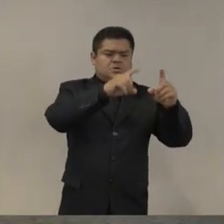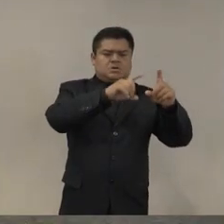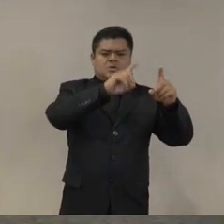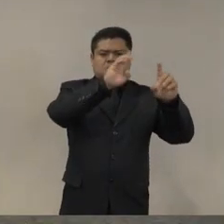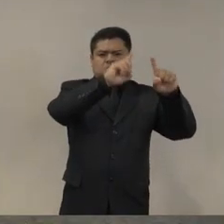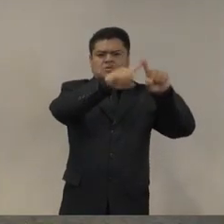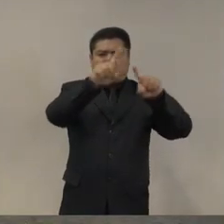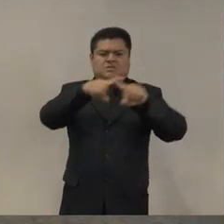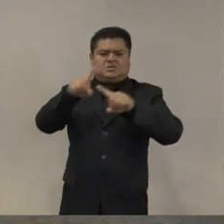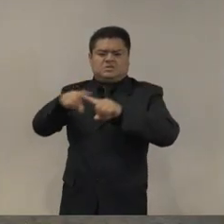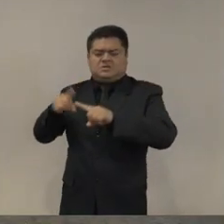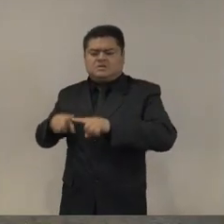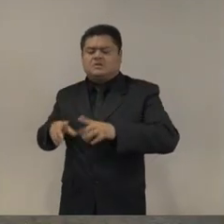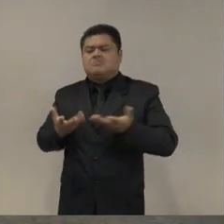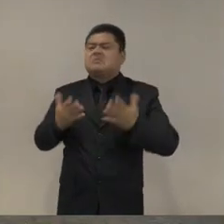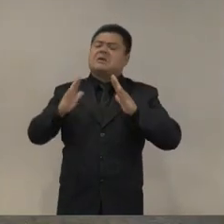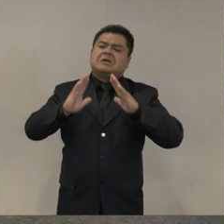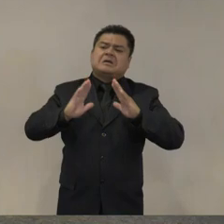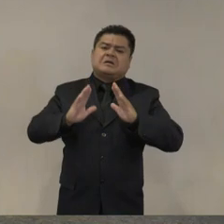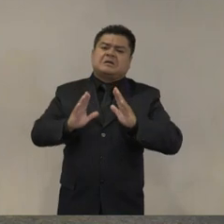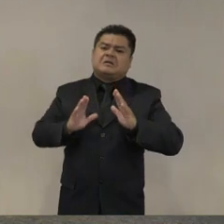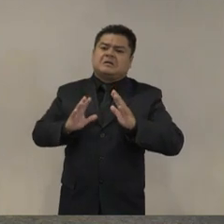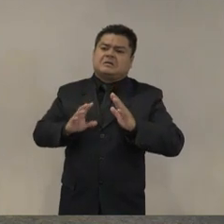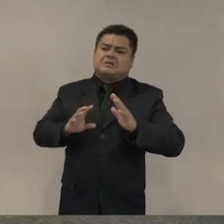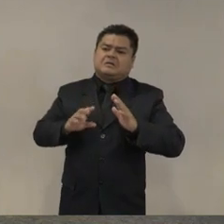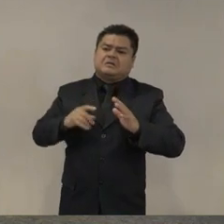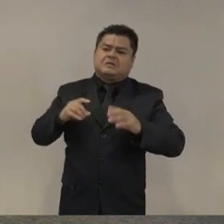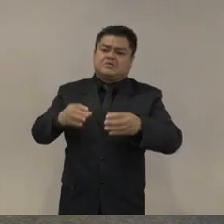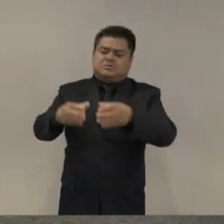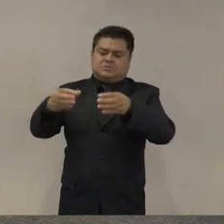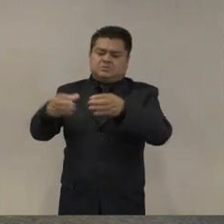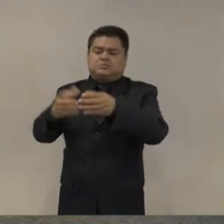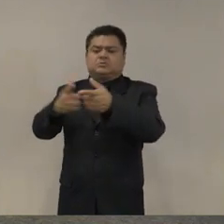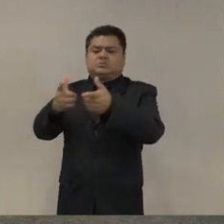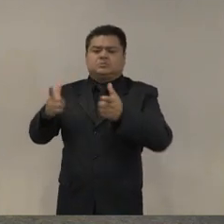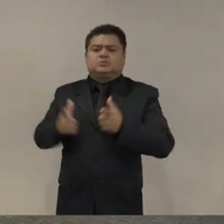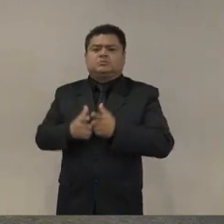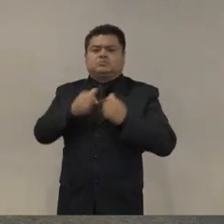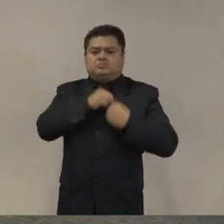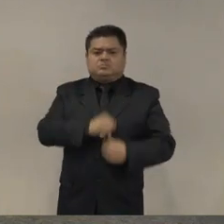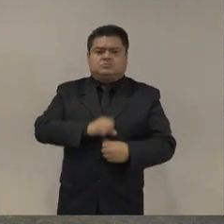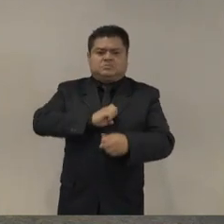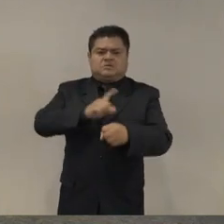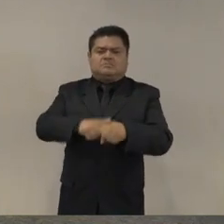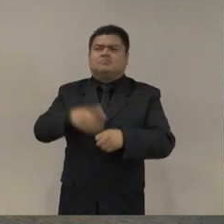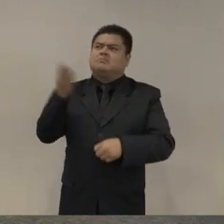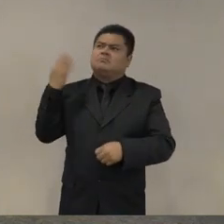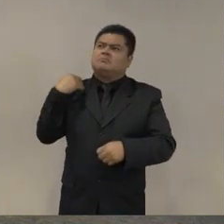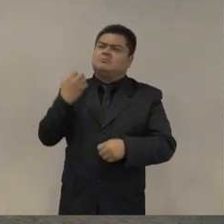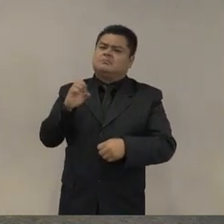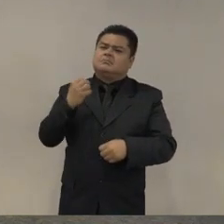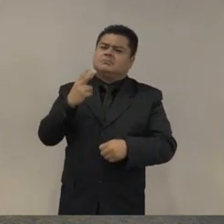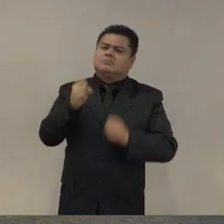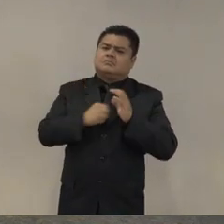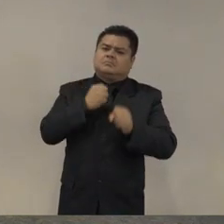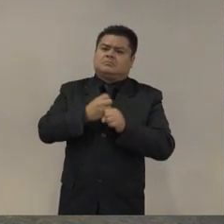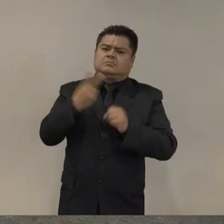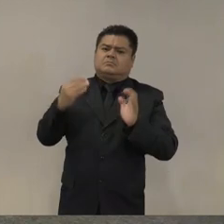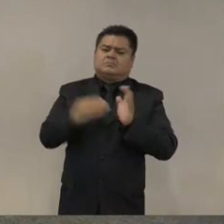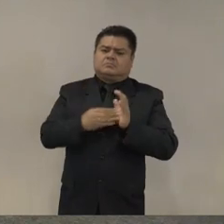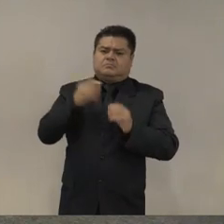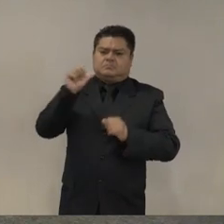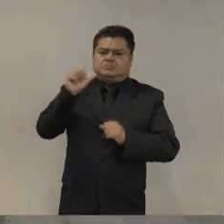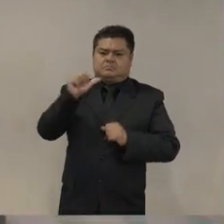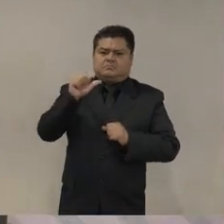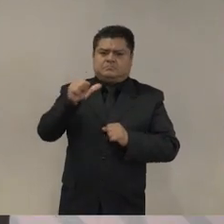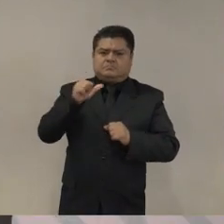Laguna Segura la creación del mando especial en enero del 2016 Fuerza Metropolitana